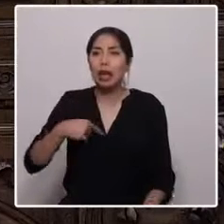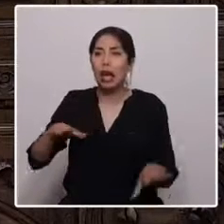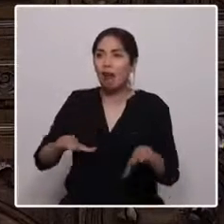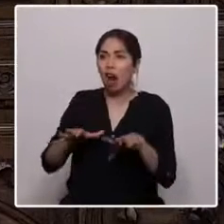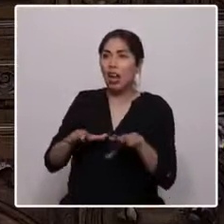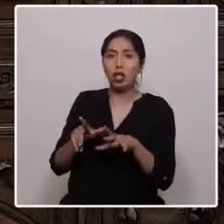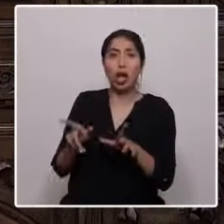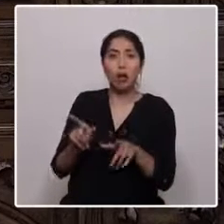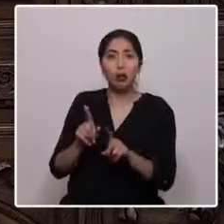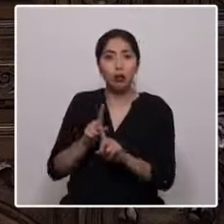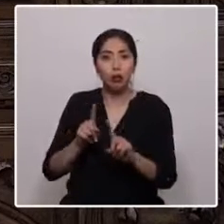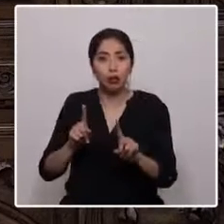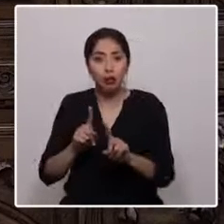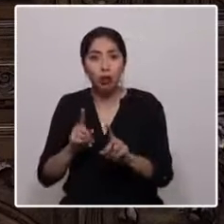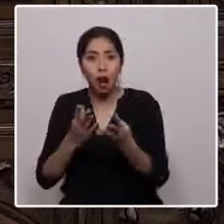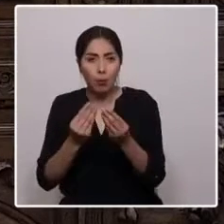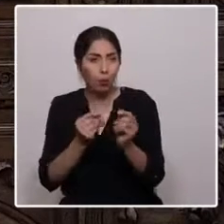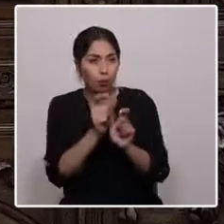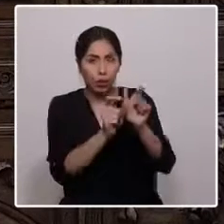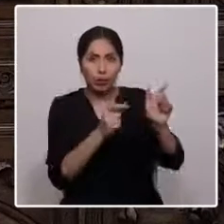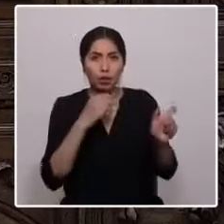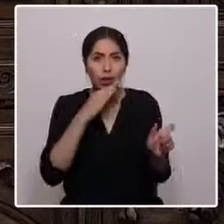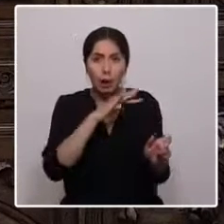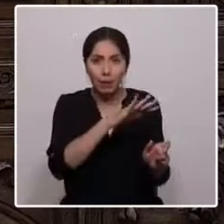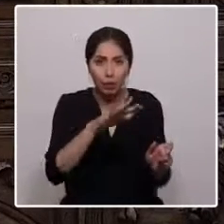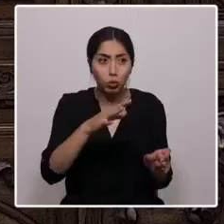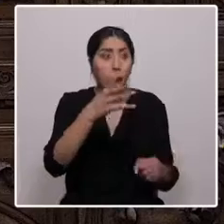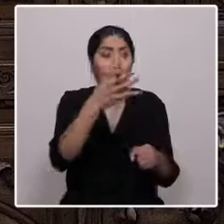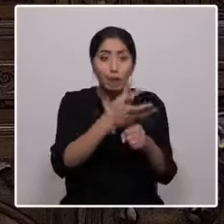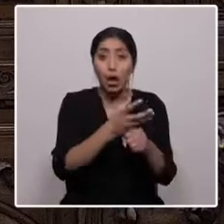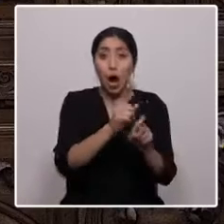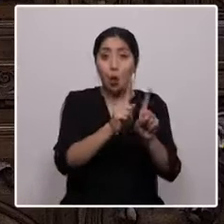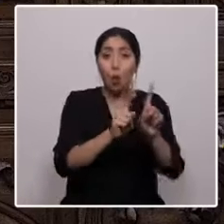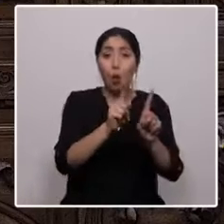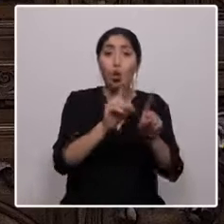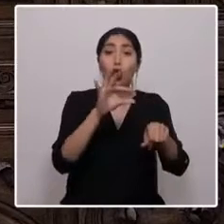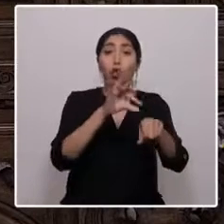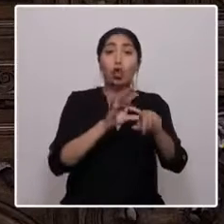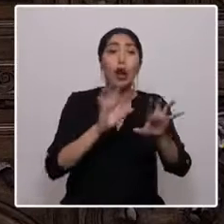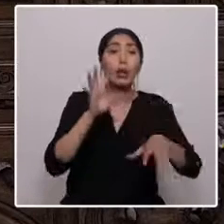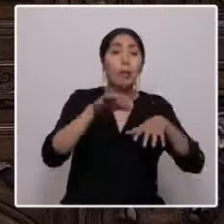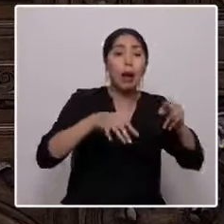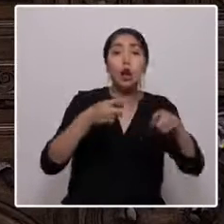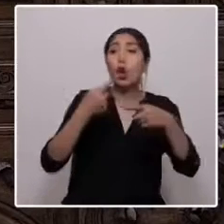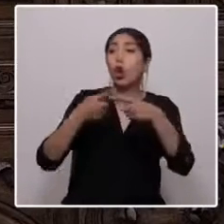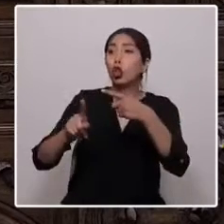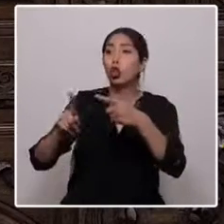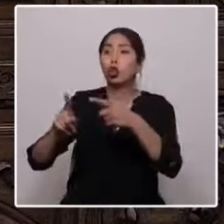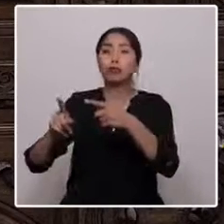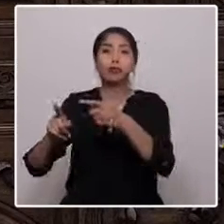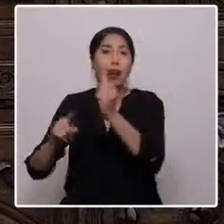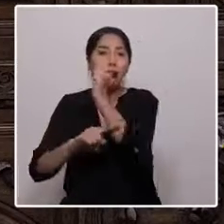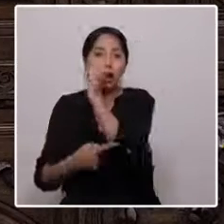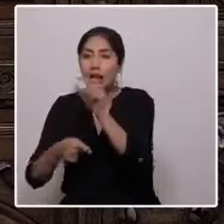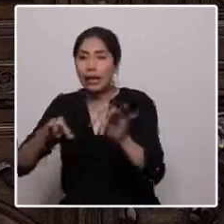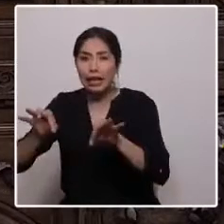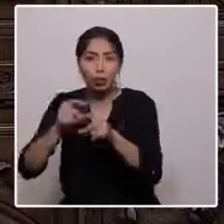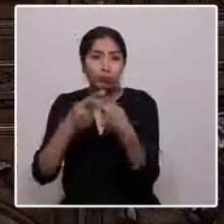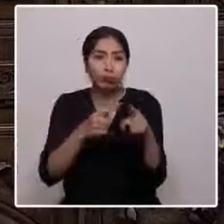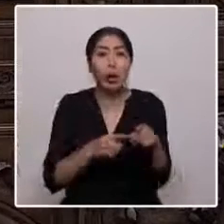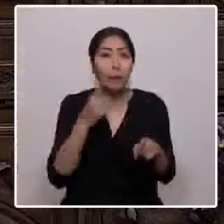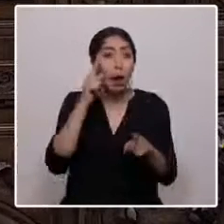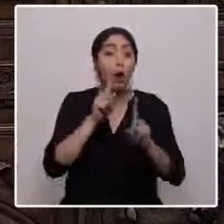había veterinarios como el chundo, o ingenieros como el chirujo, que no vieron cumplidos sus sueños y vocaciones por falta de